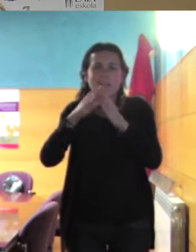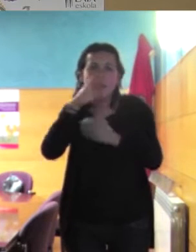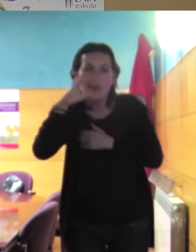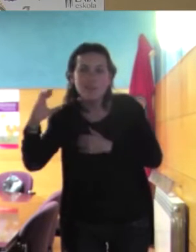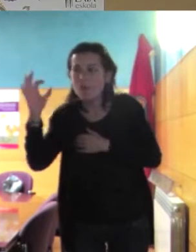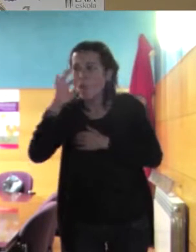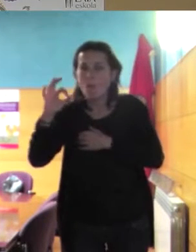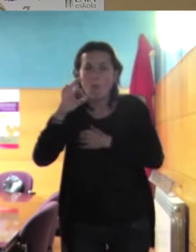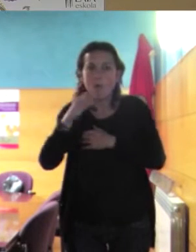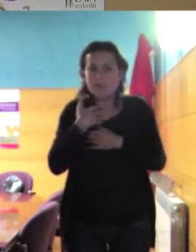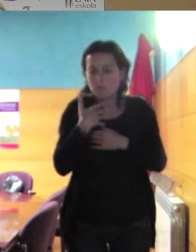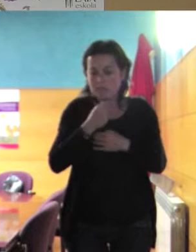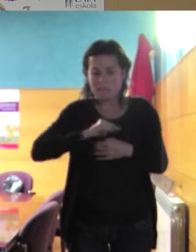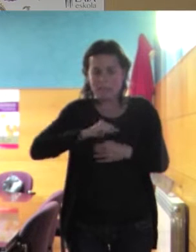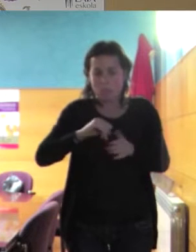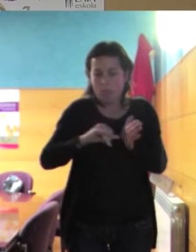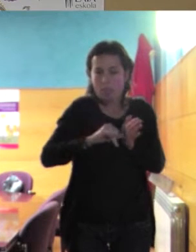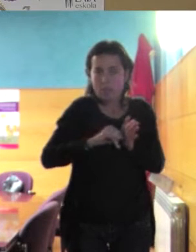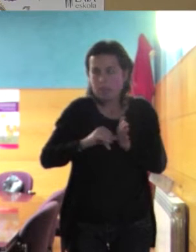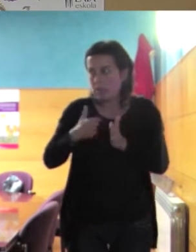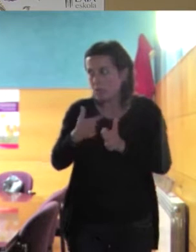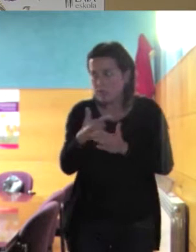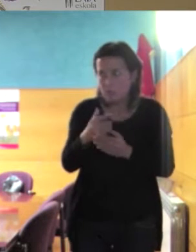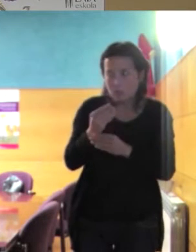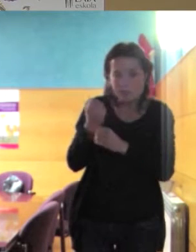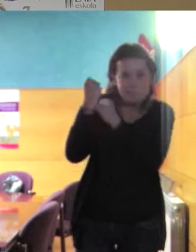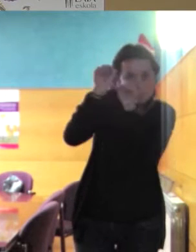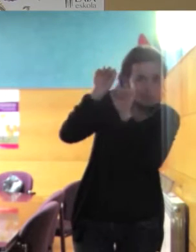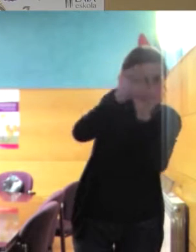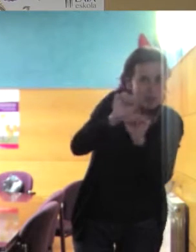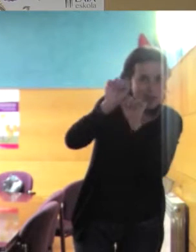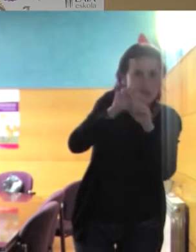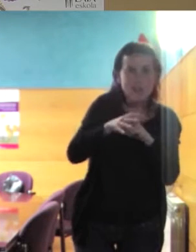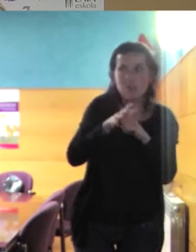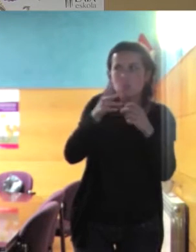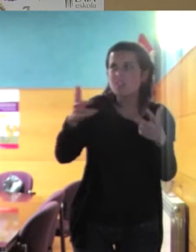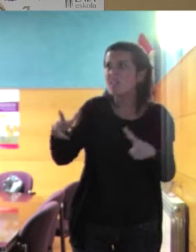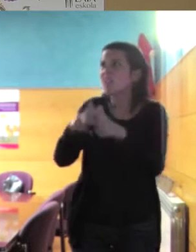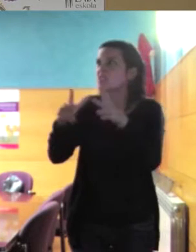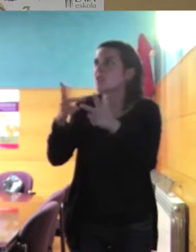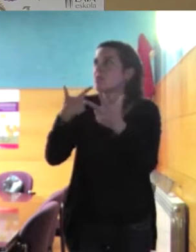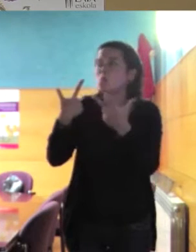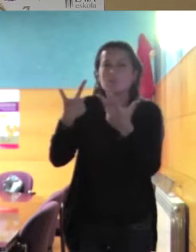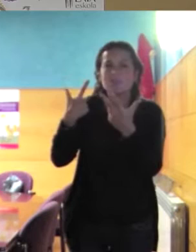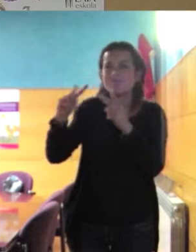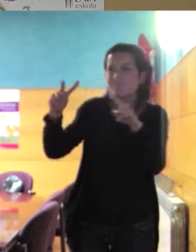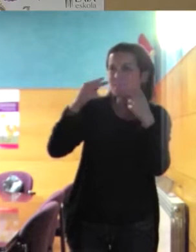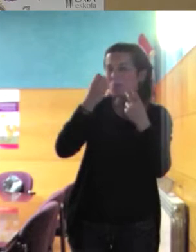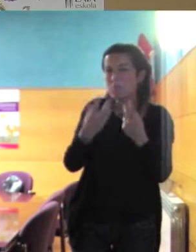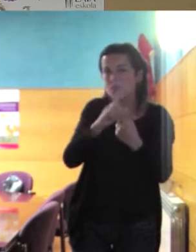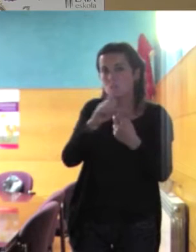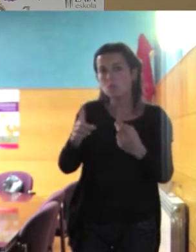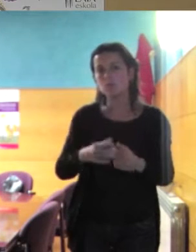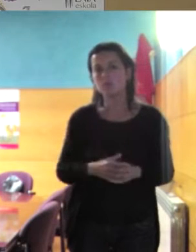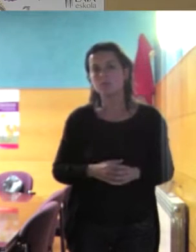si puedo refugiarme con los míos, ¿no? Ante una sociedad que no me muestra acogida. Bueno, esto